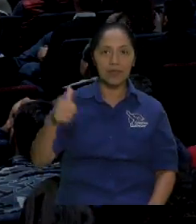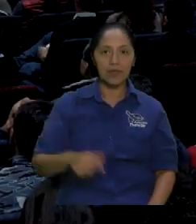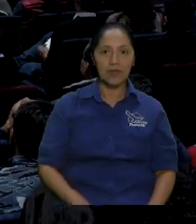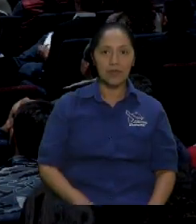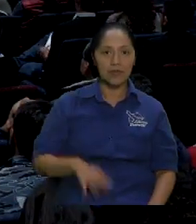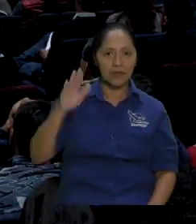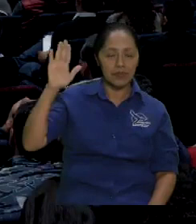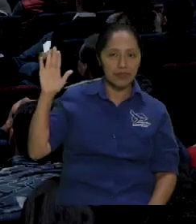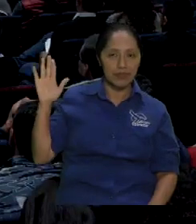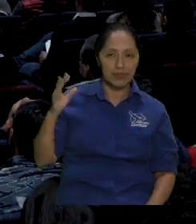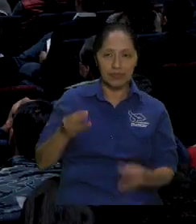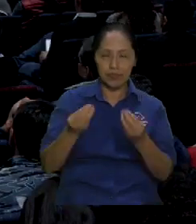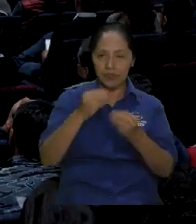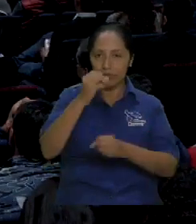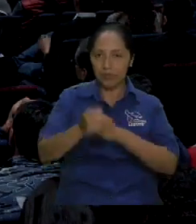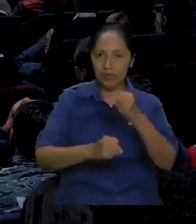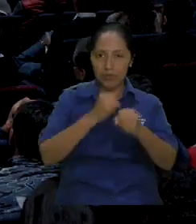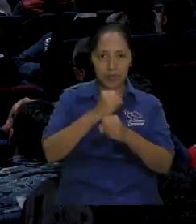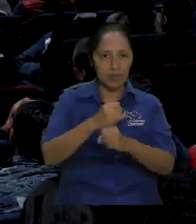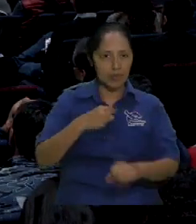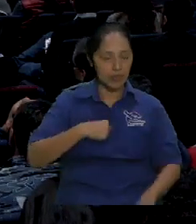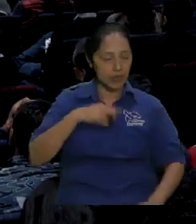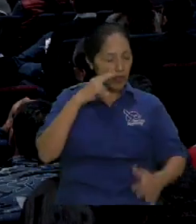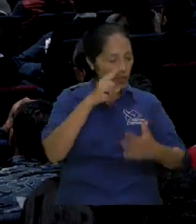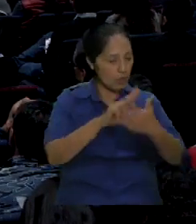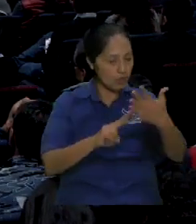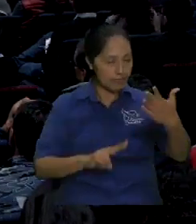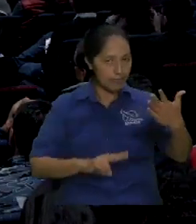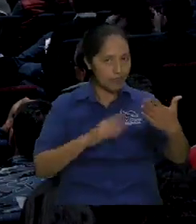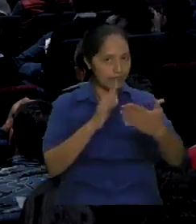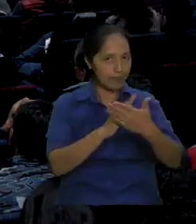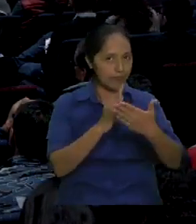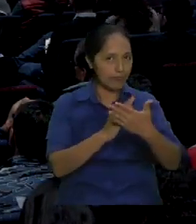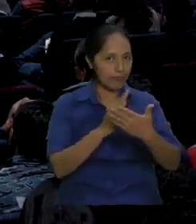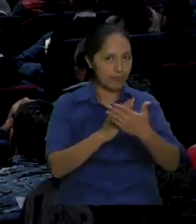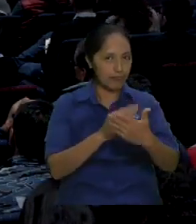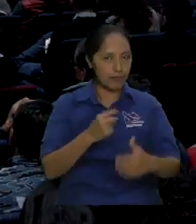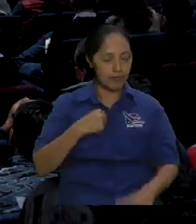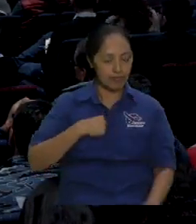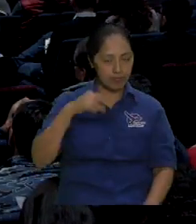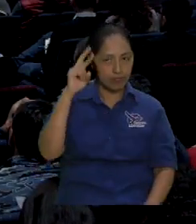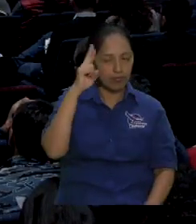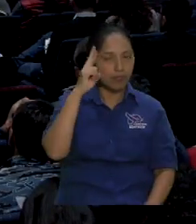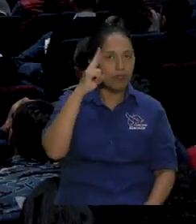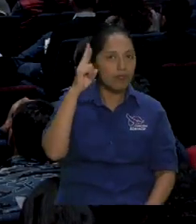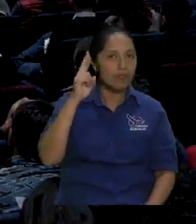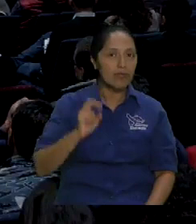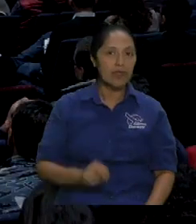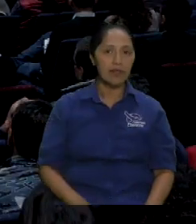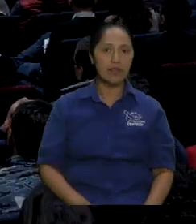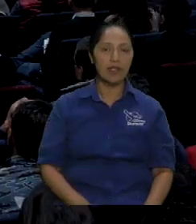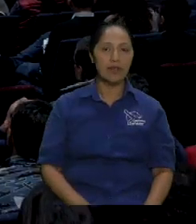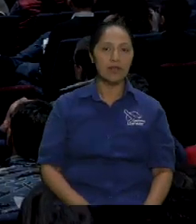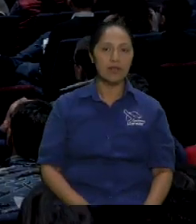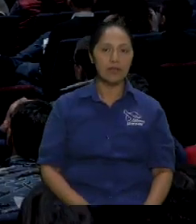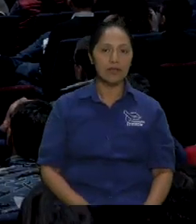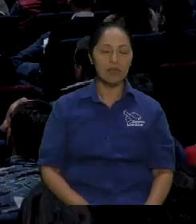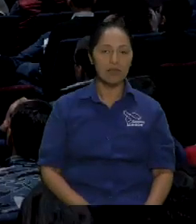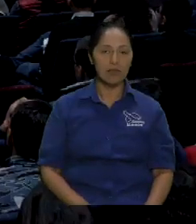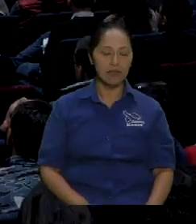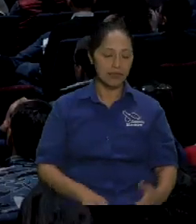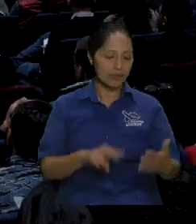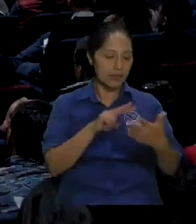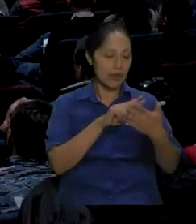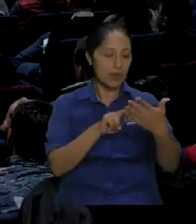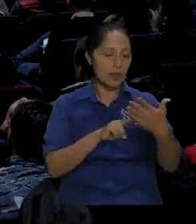cosas y se me olvida donde están y después paso penas viendo como hago para ponerle pie de imprenta pero logré ver en